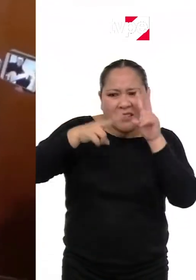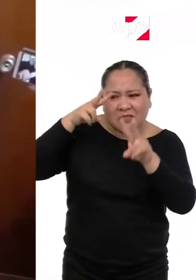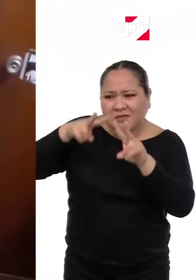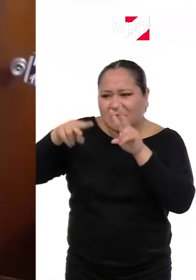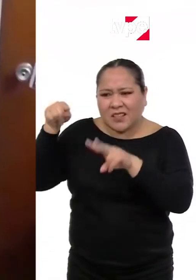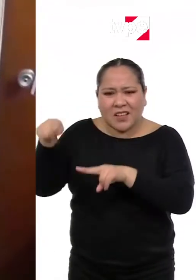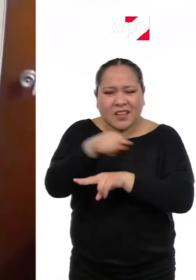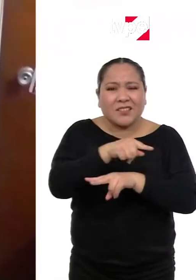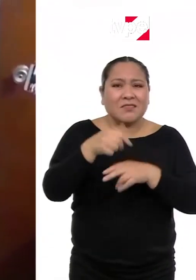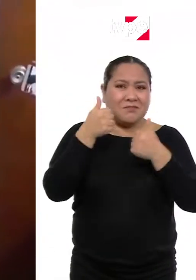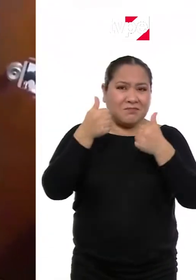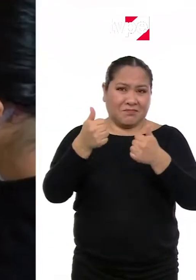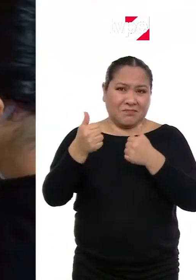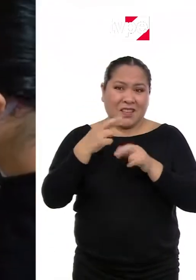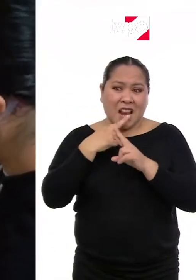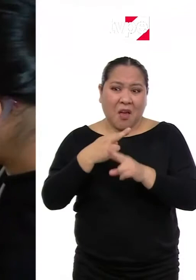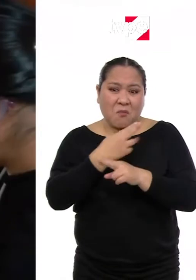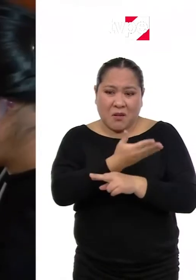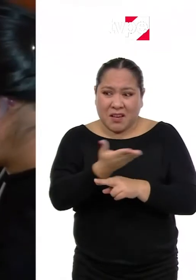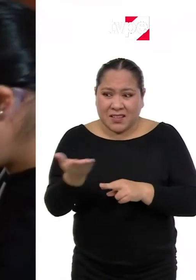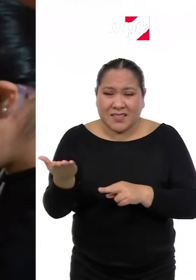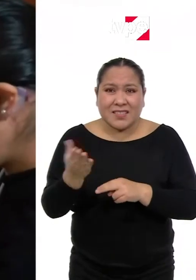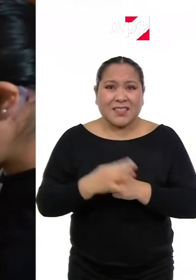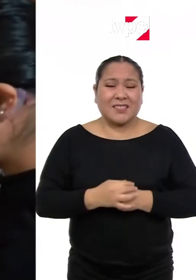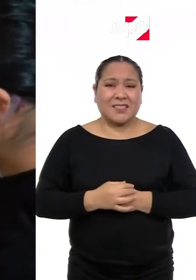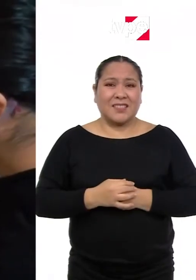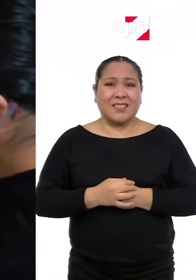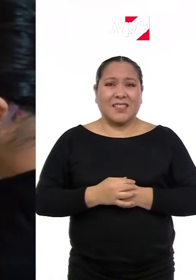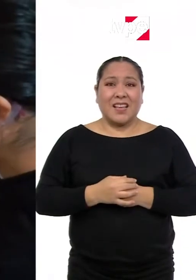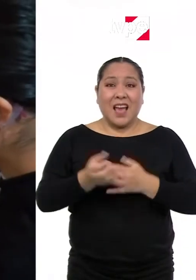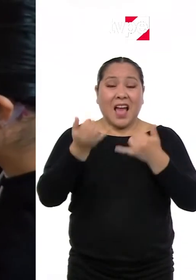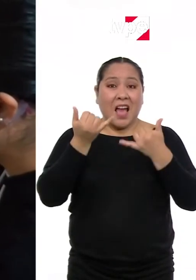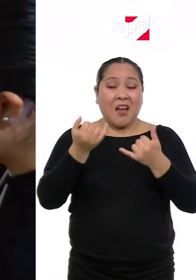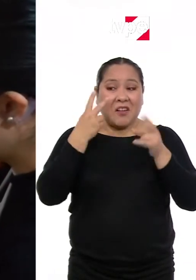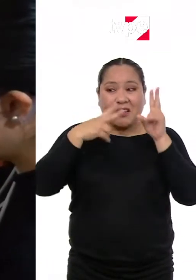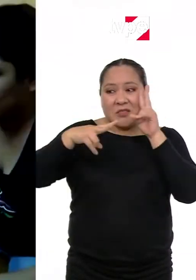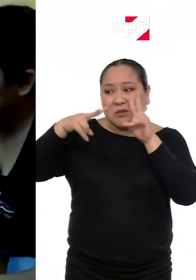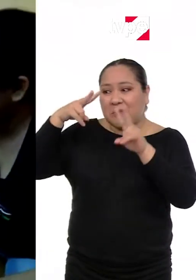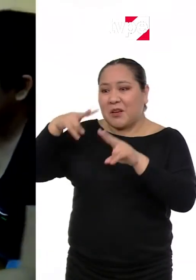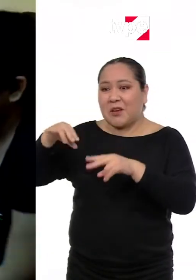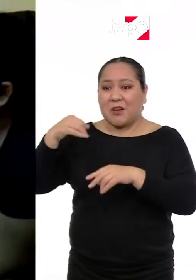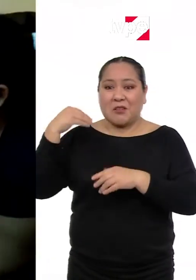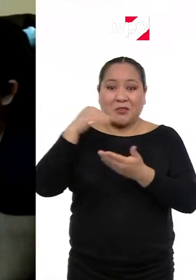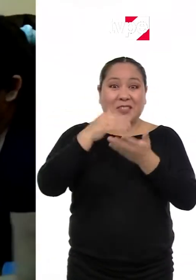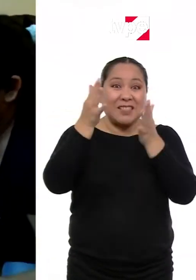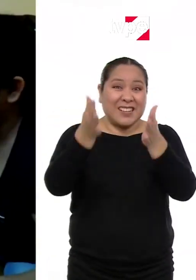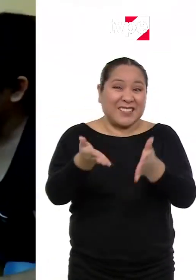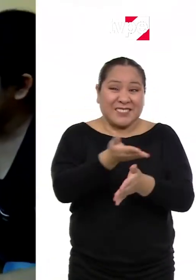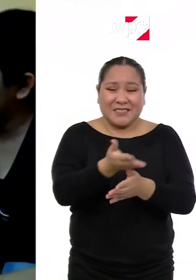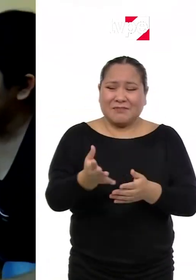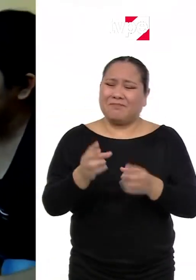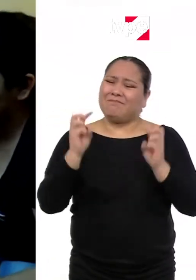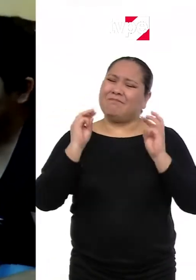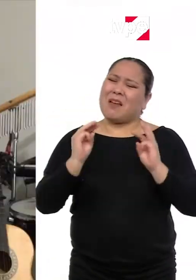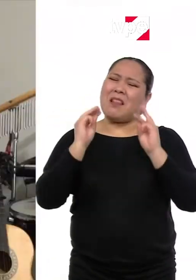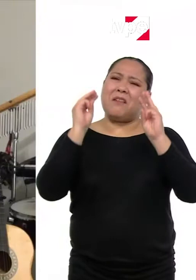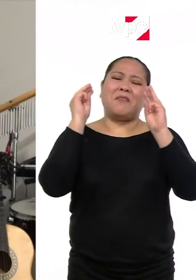resultados que estoy teniendo ahora con mis alumnos maravillosos.